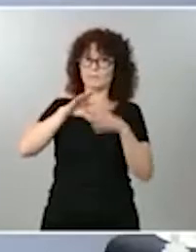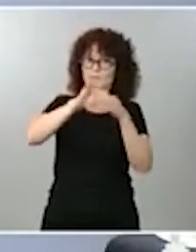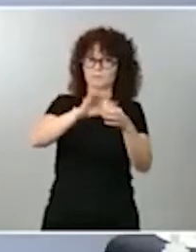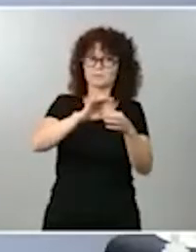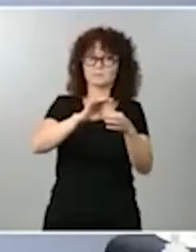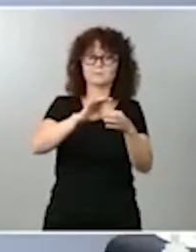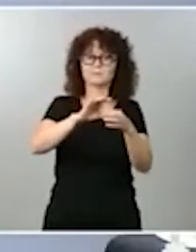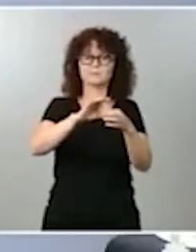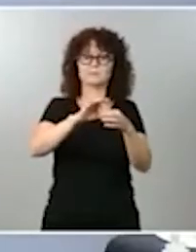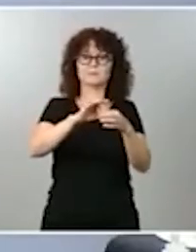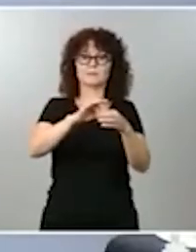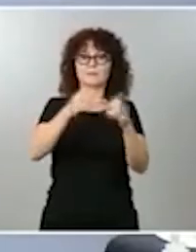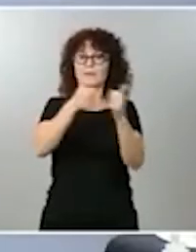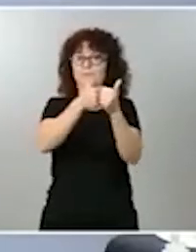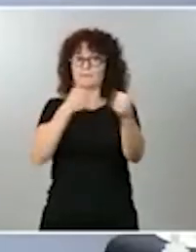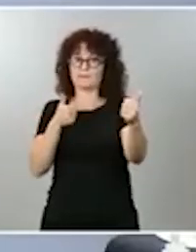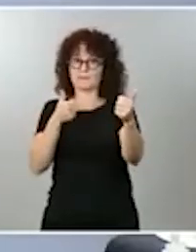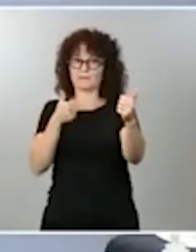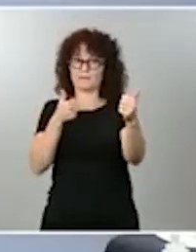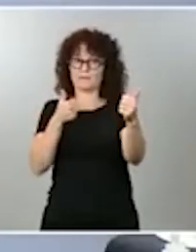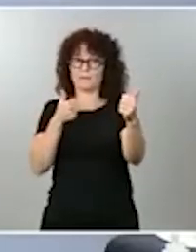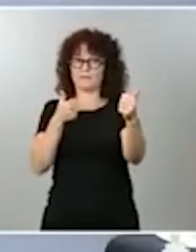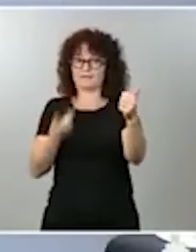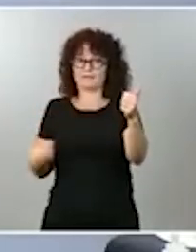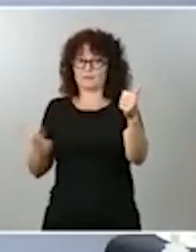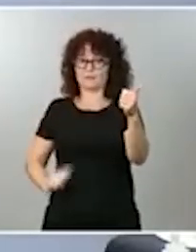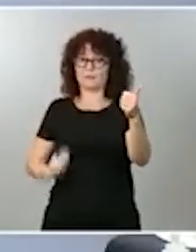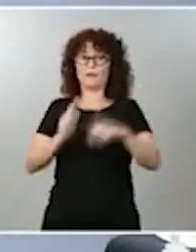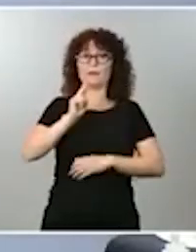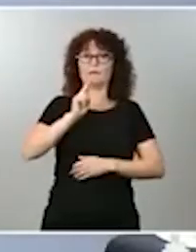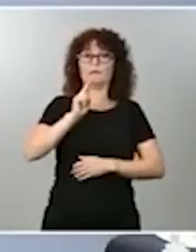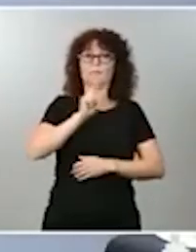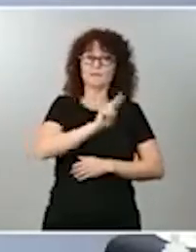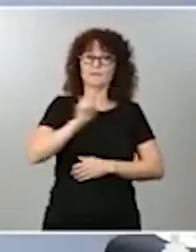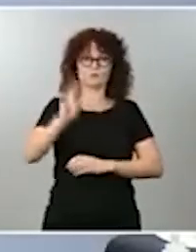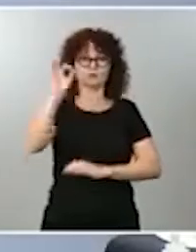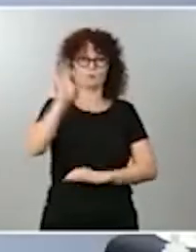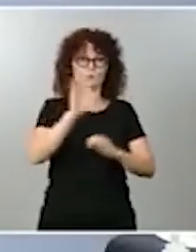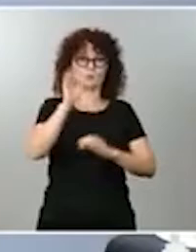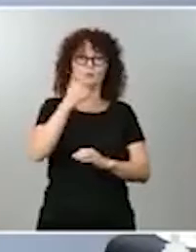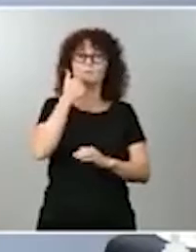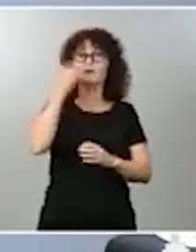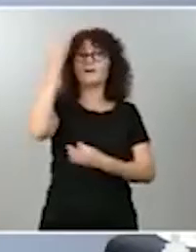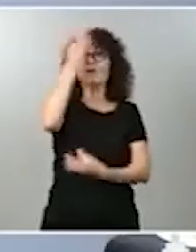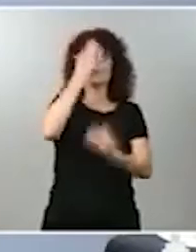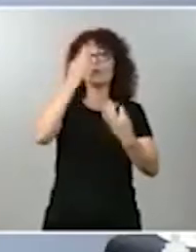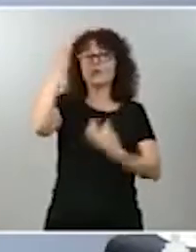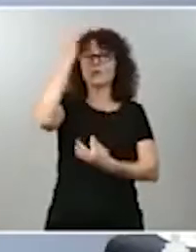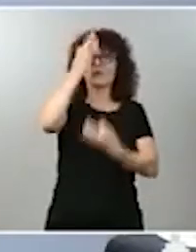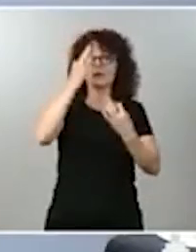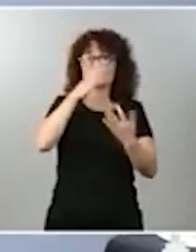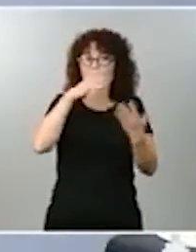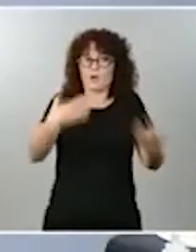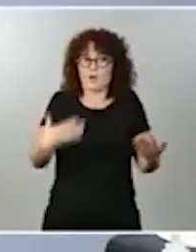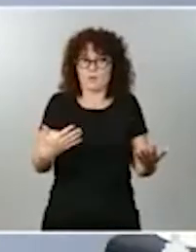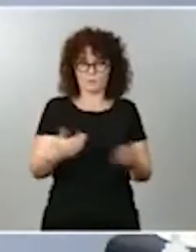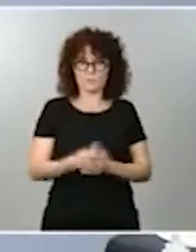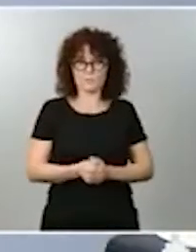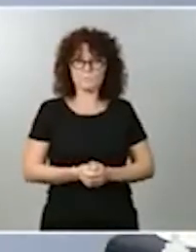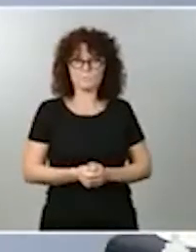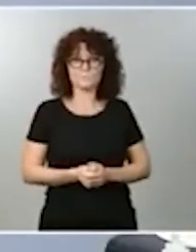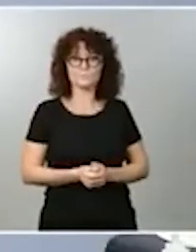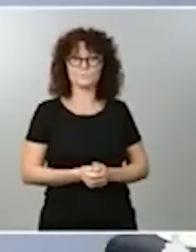brecha retributiva supera el 22%, según los datos disponibles. Por tanto, como decía también